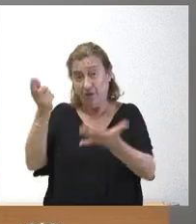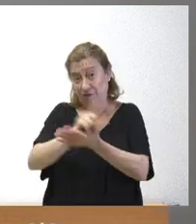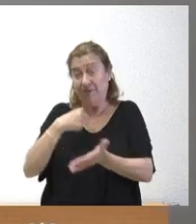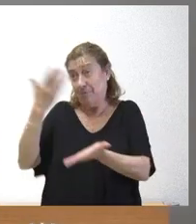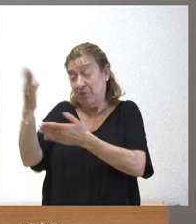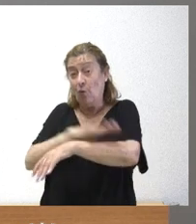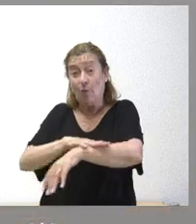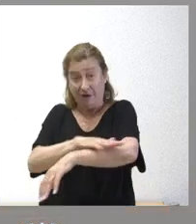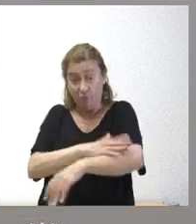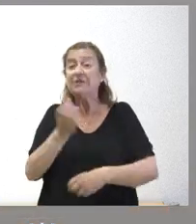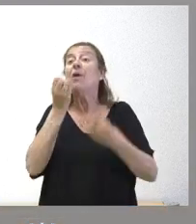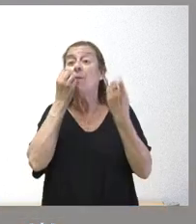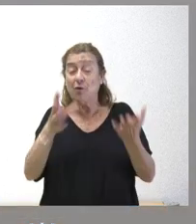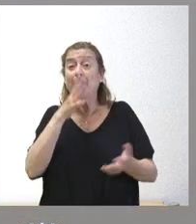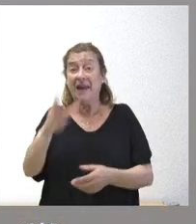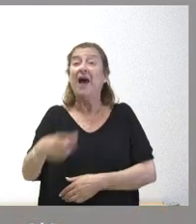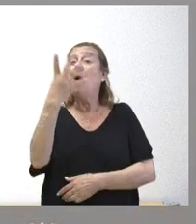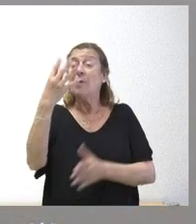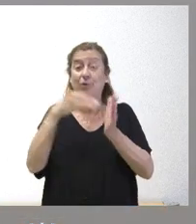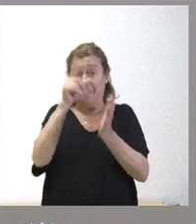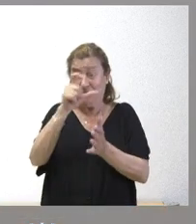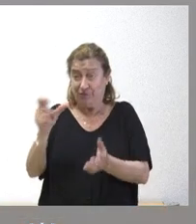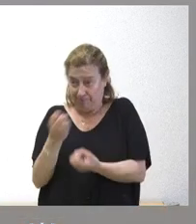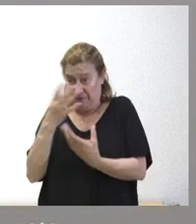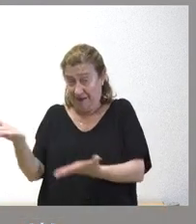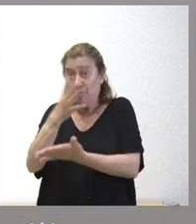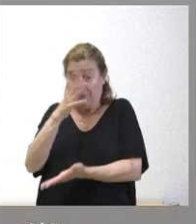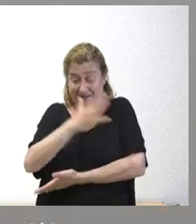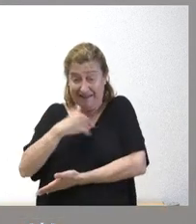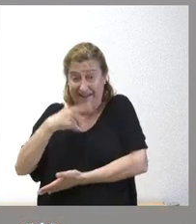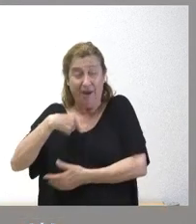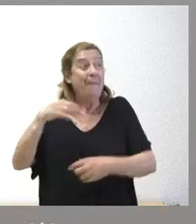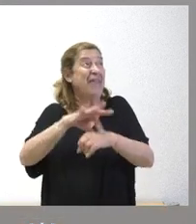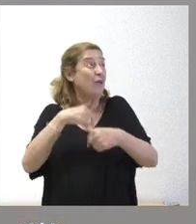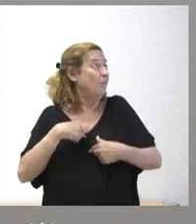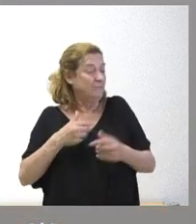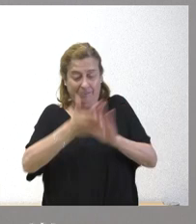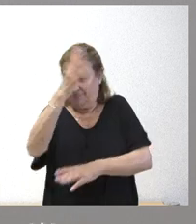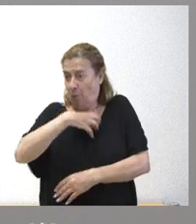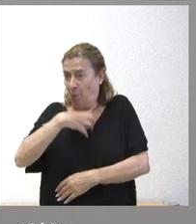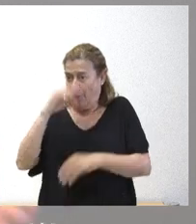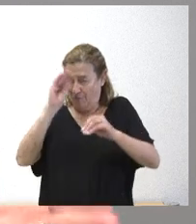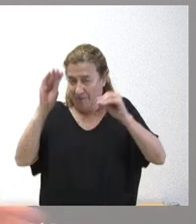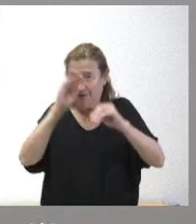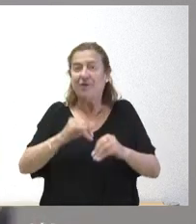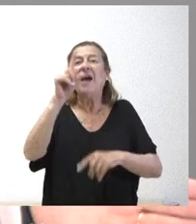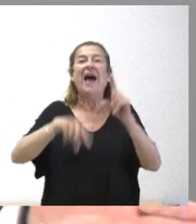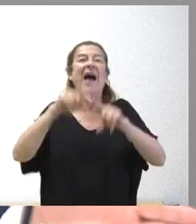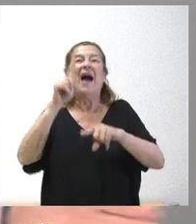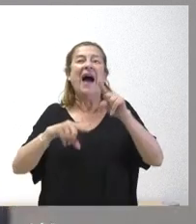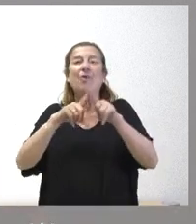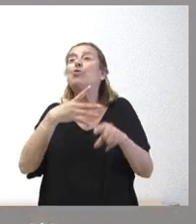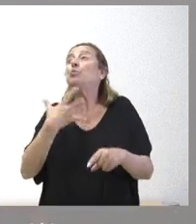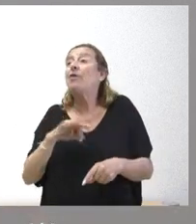¿Sería bueno para las 4.000 personas que quieren que son médicos y no pueden optar a la formación MIR Algunos a lo mejor no quisieran esta